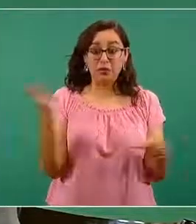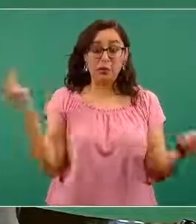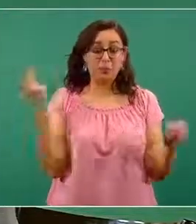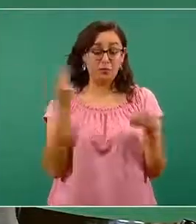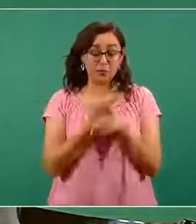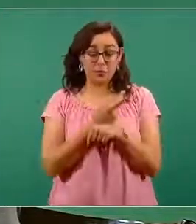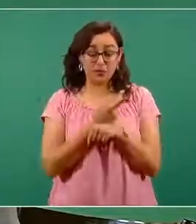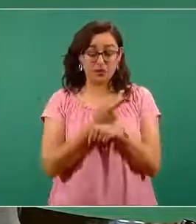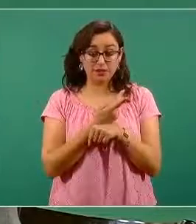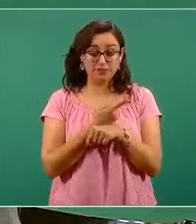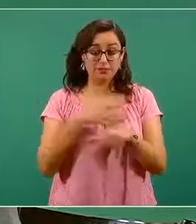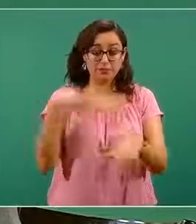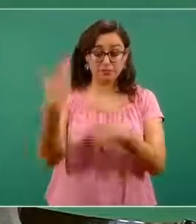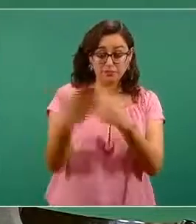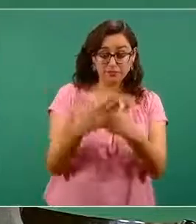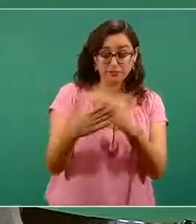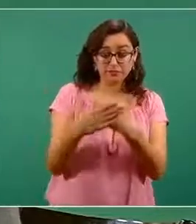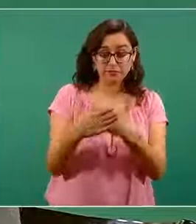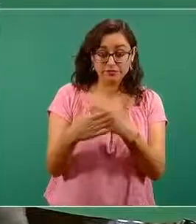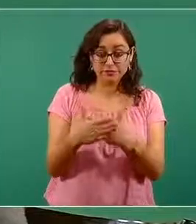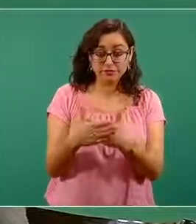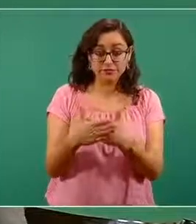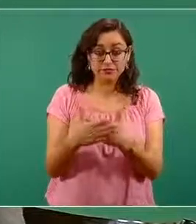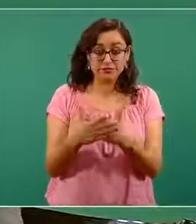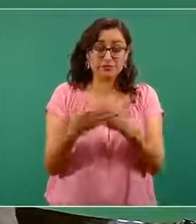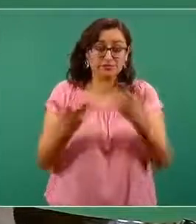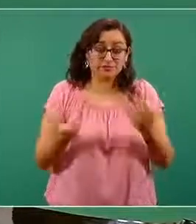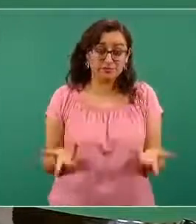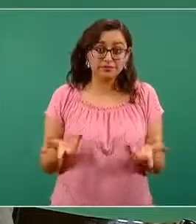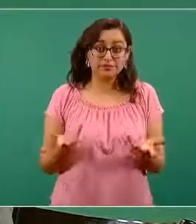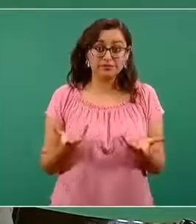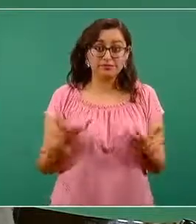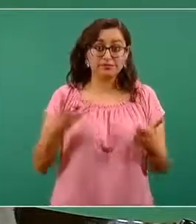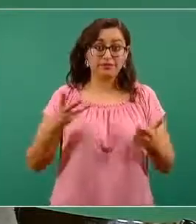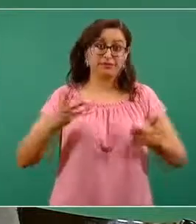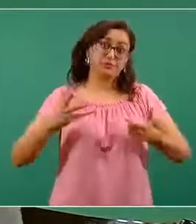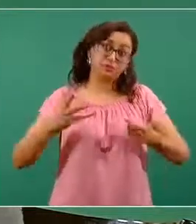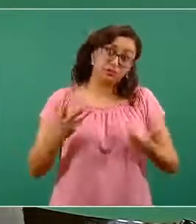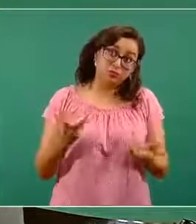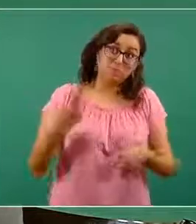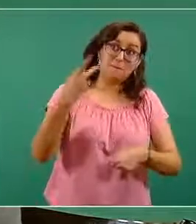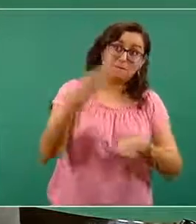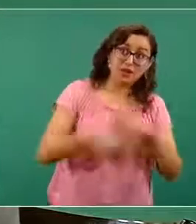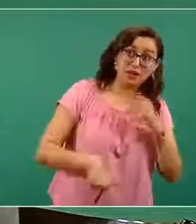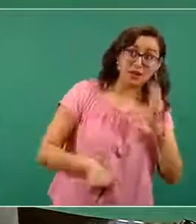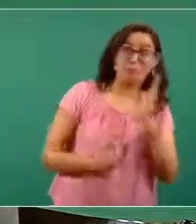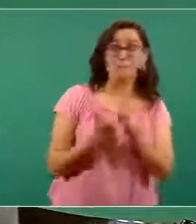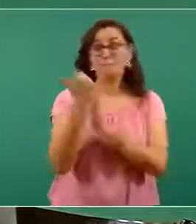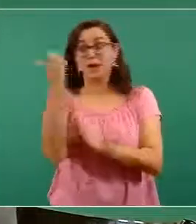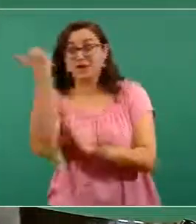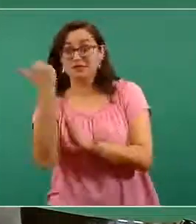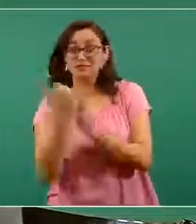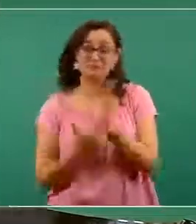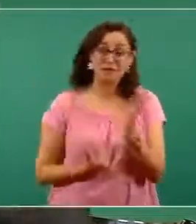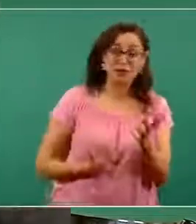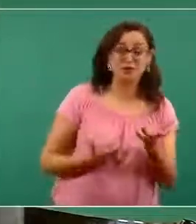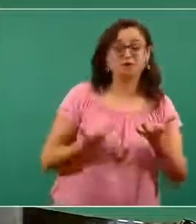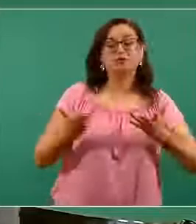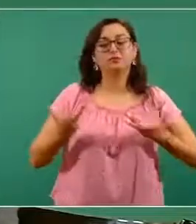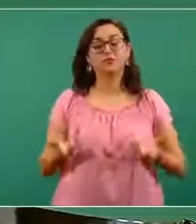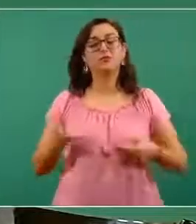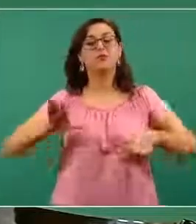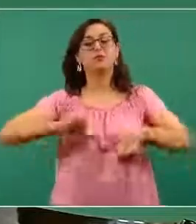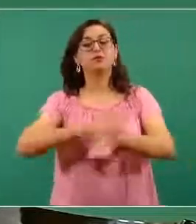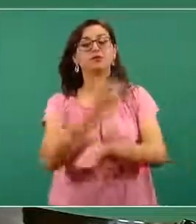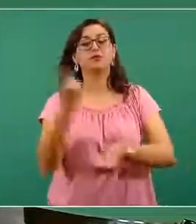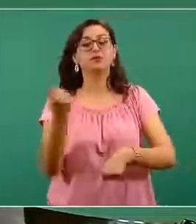conforme también el propio riesgo va disminuyendo. ¿A qué me refiero? A menor riesgo mayores